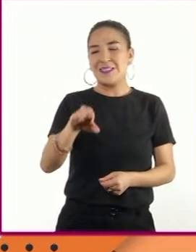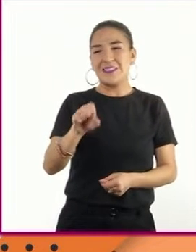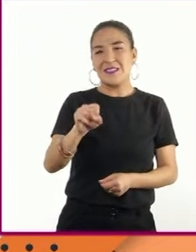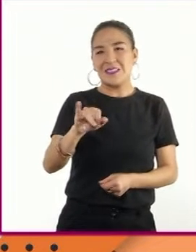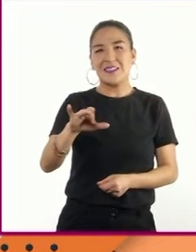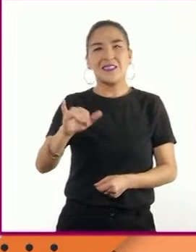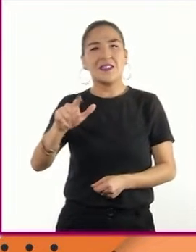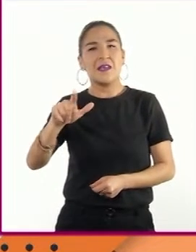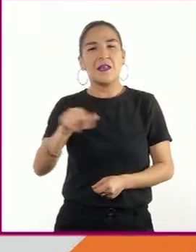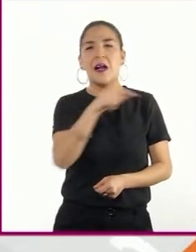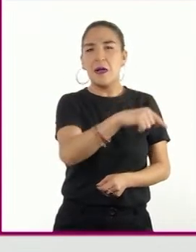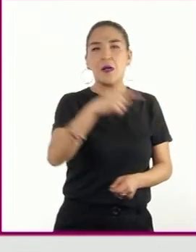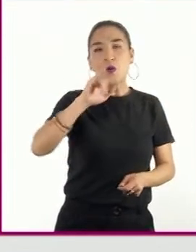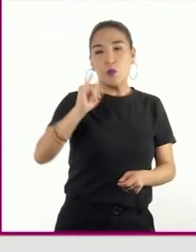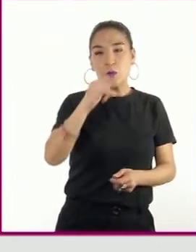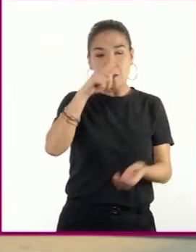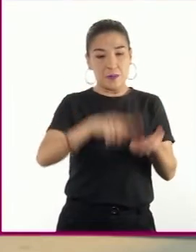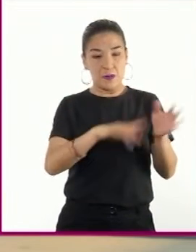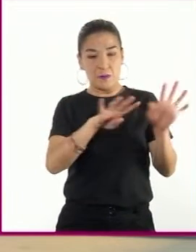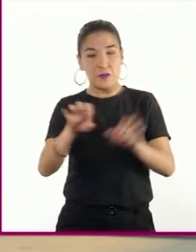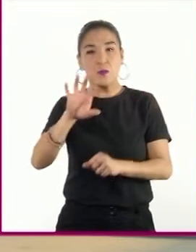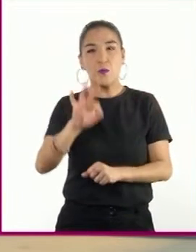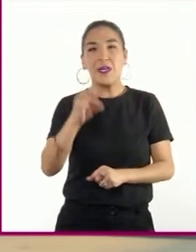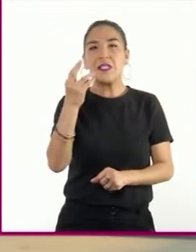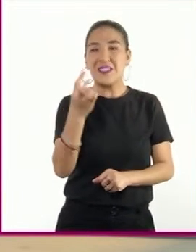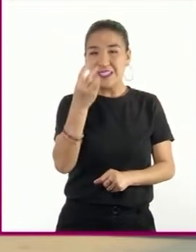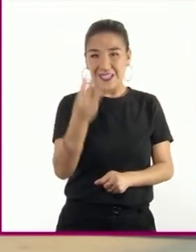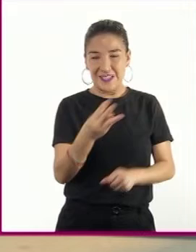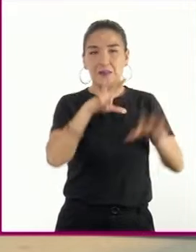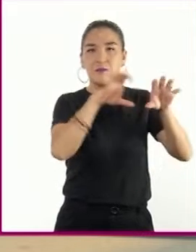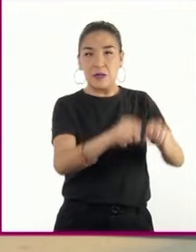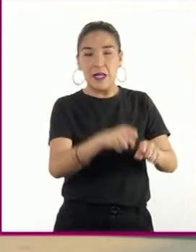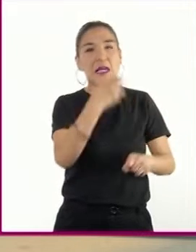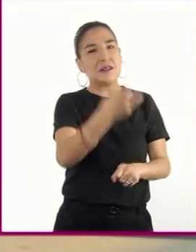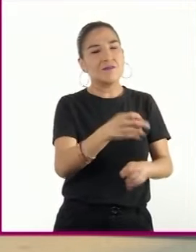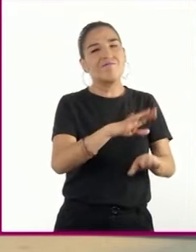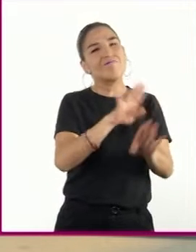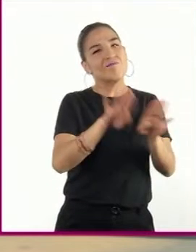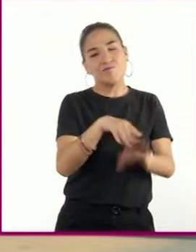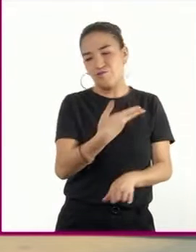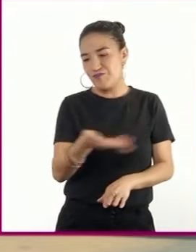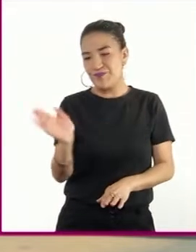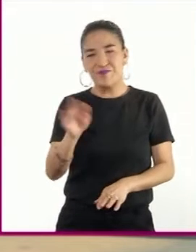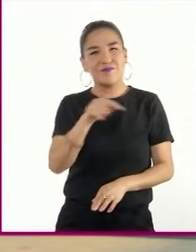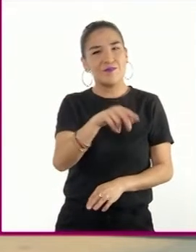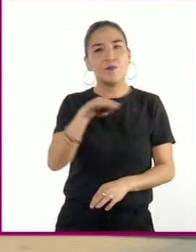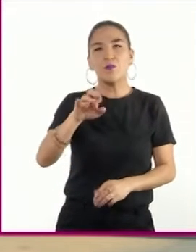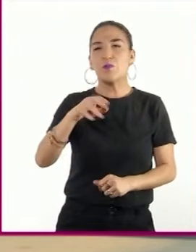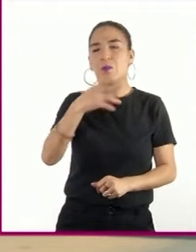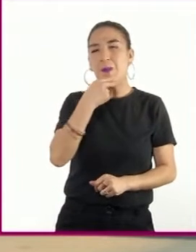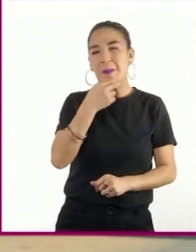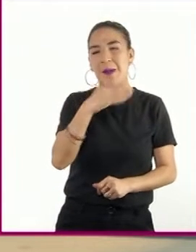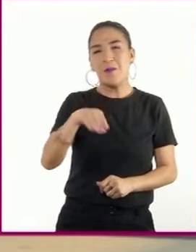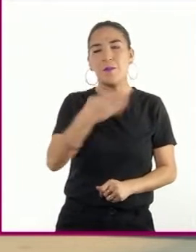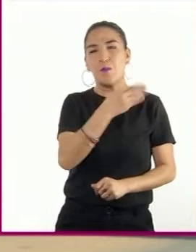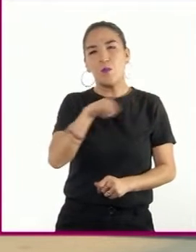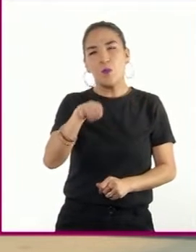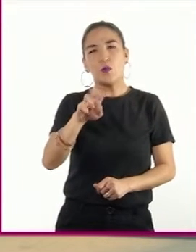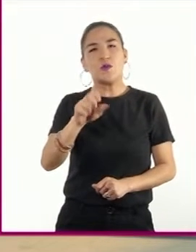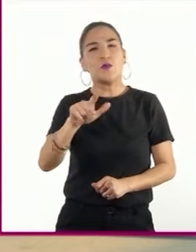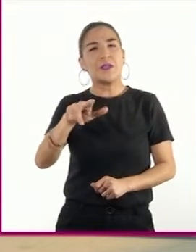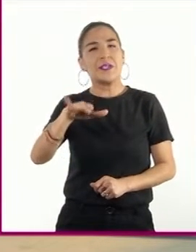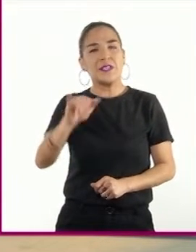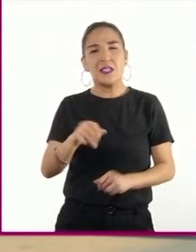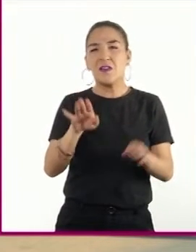julio de 1943 ocasionó la salida de Mussolini del poder. Poco a poco, los aliados